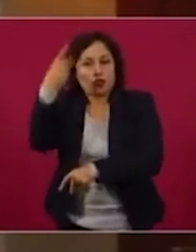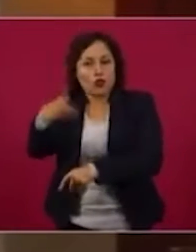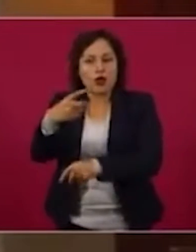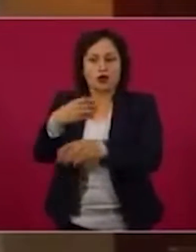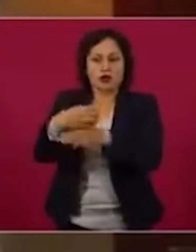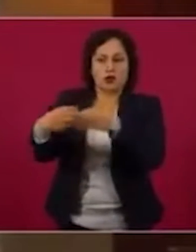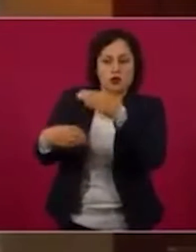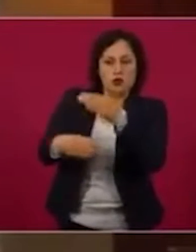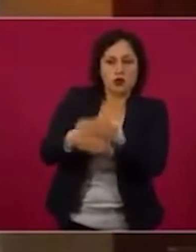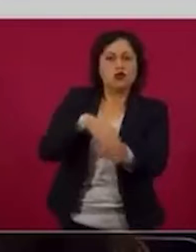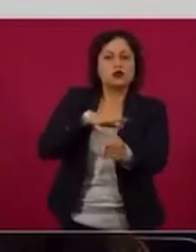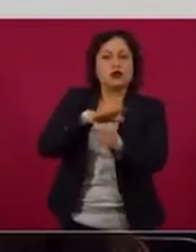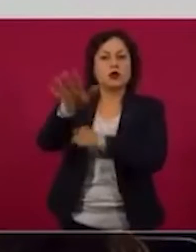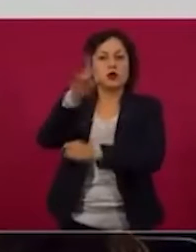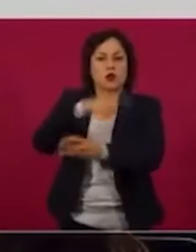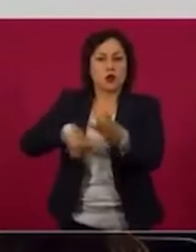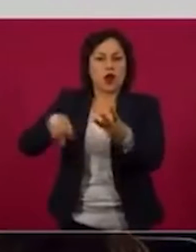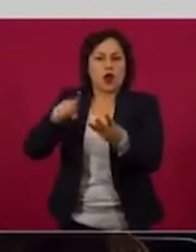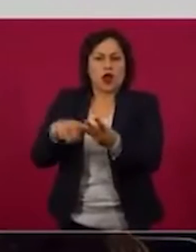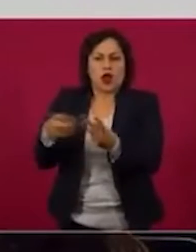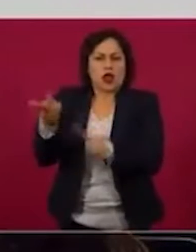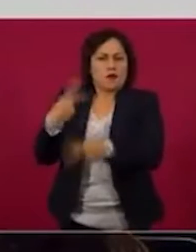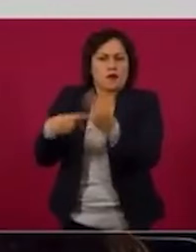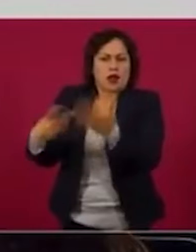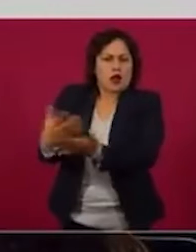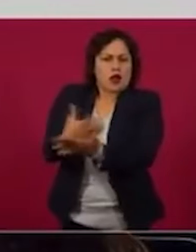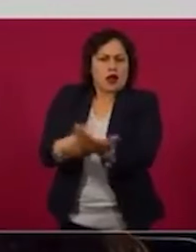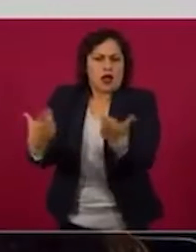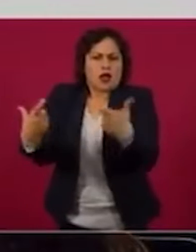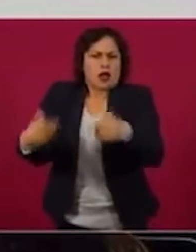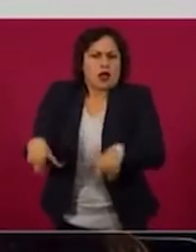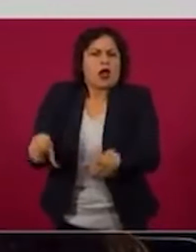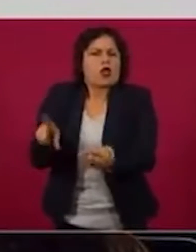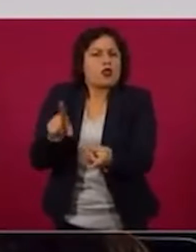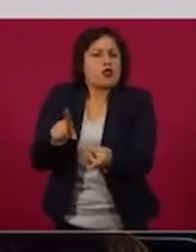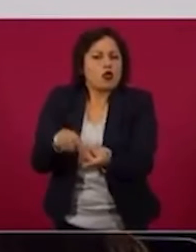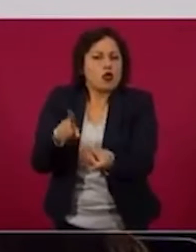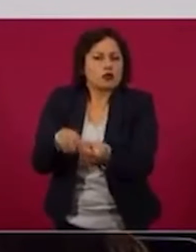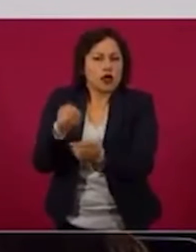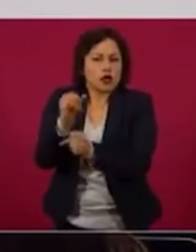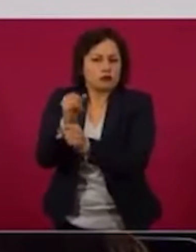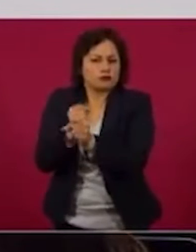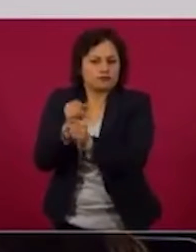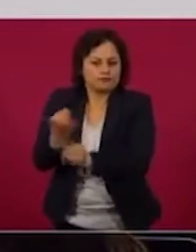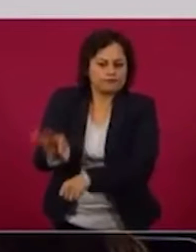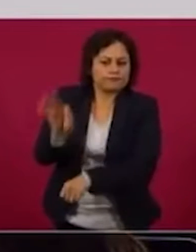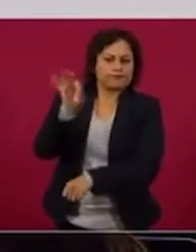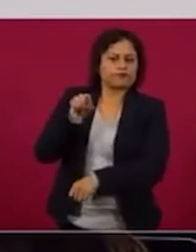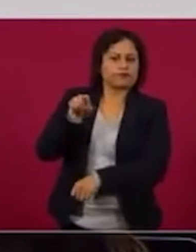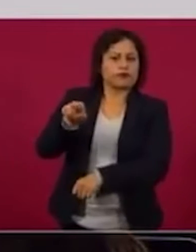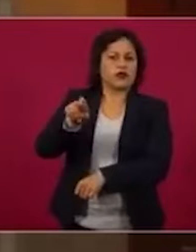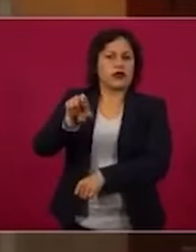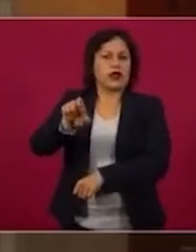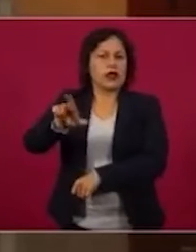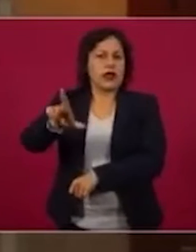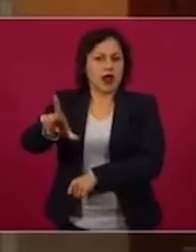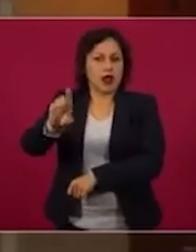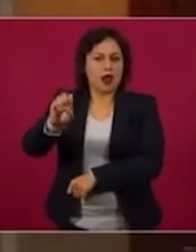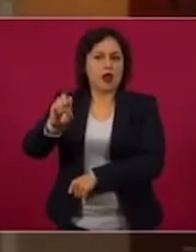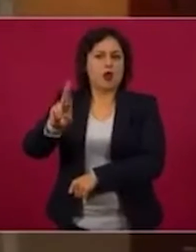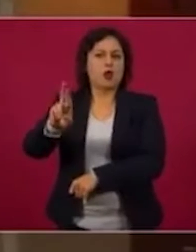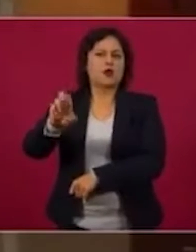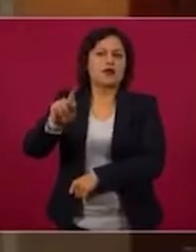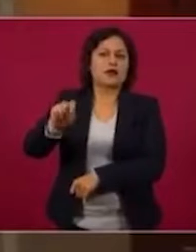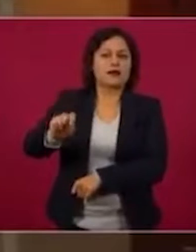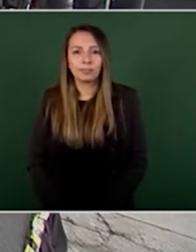origen de la riqueza que posee el señor Carlos Loret de Mola, socios y familiares.